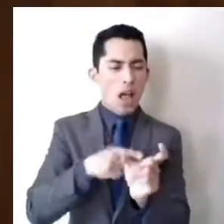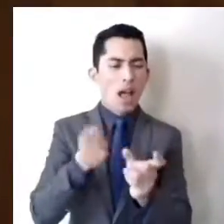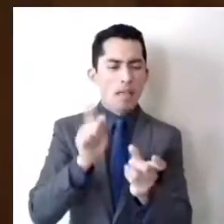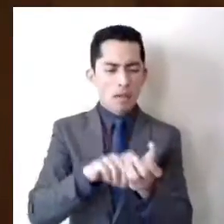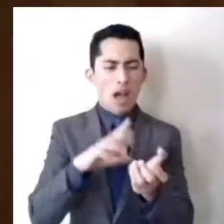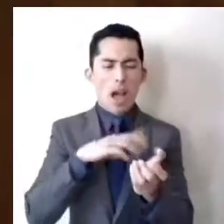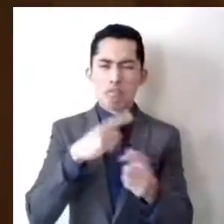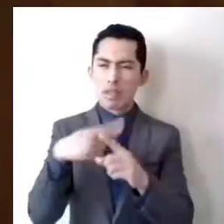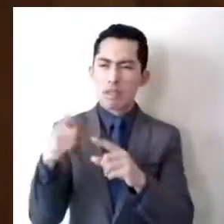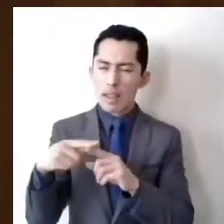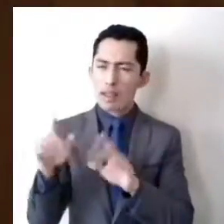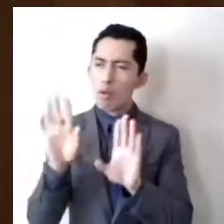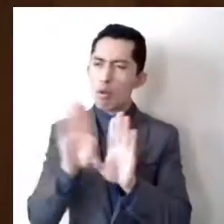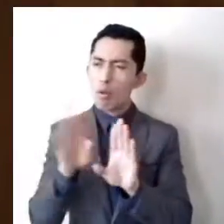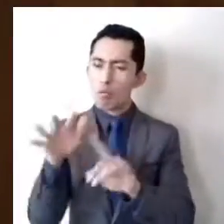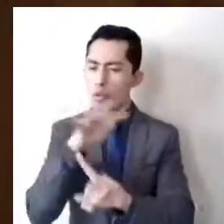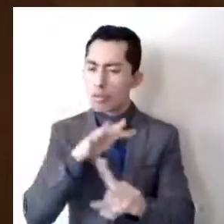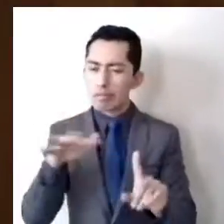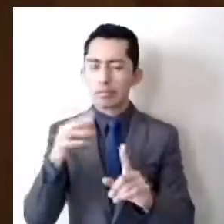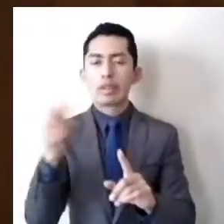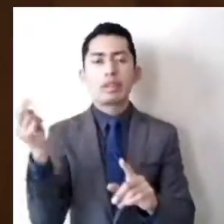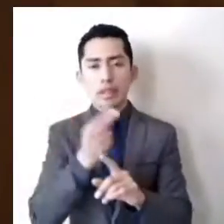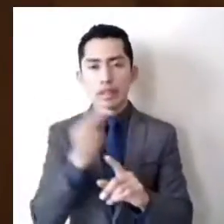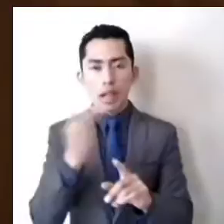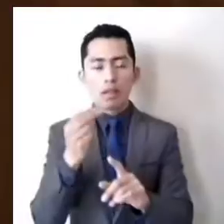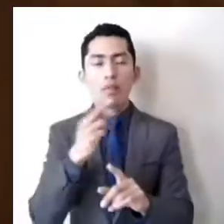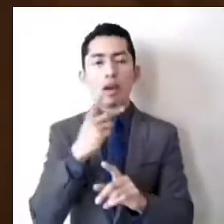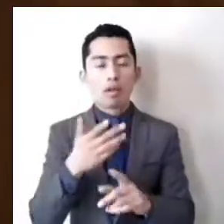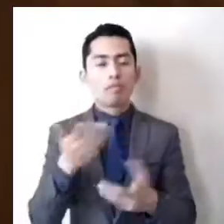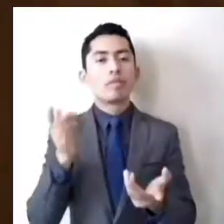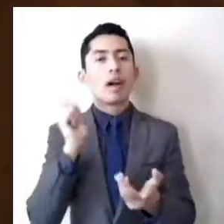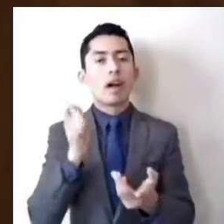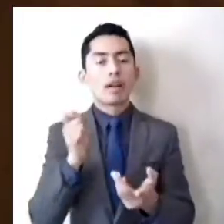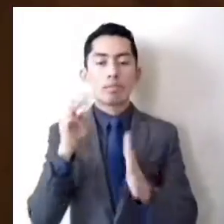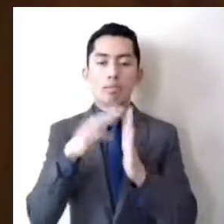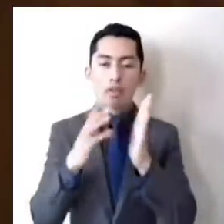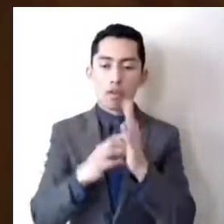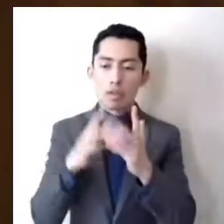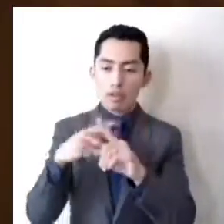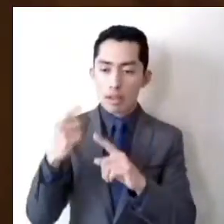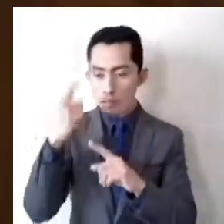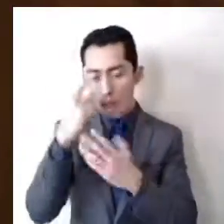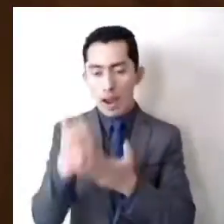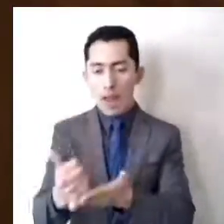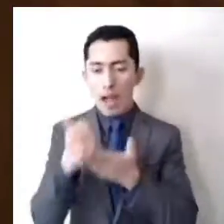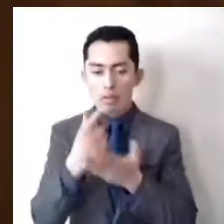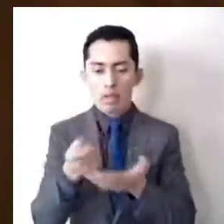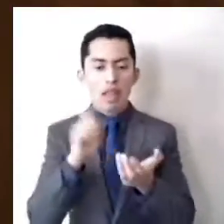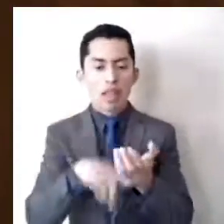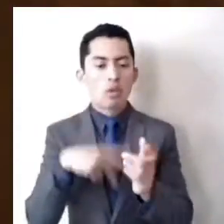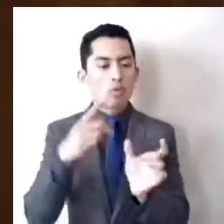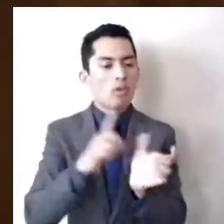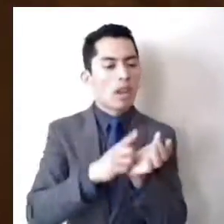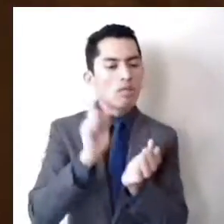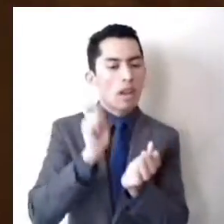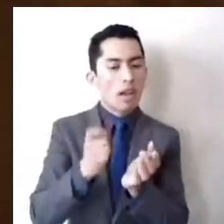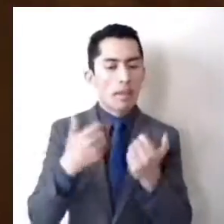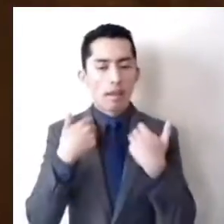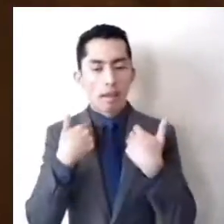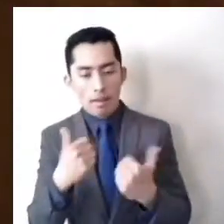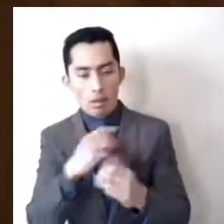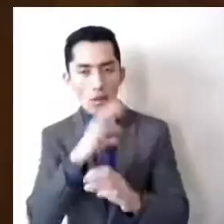necesario acudir a los distintos métodos de interpretación del derecho. Por ello,